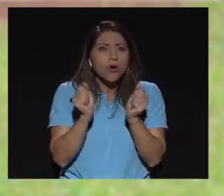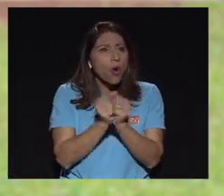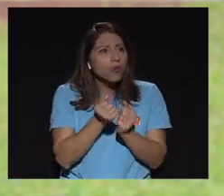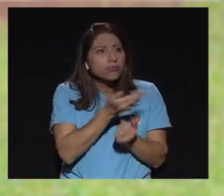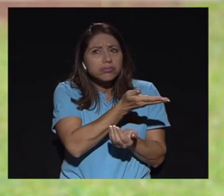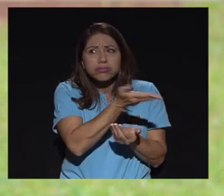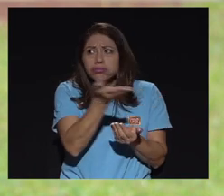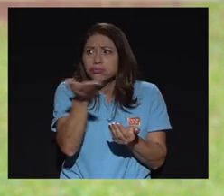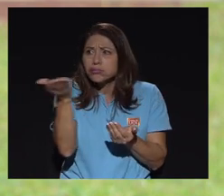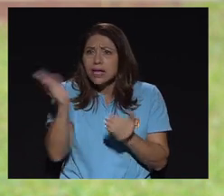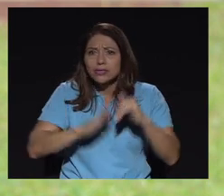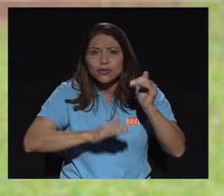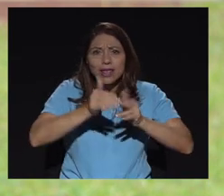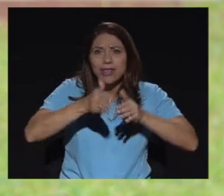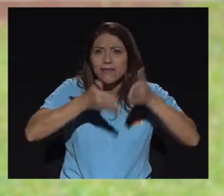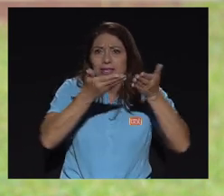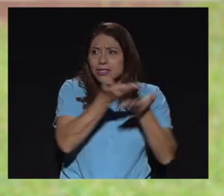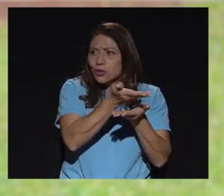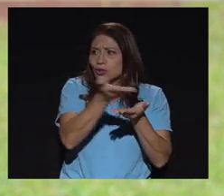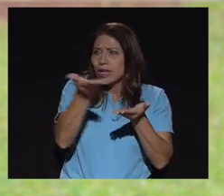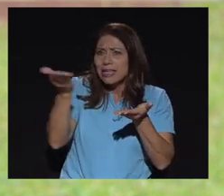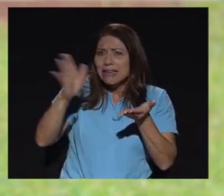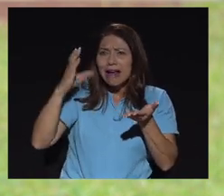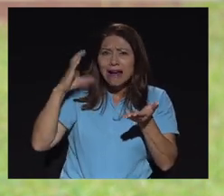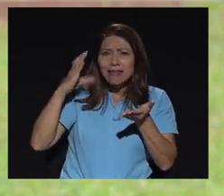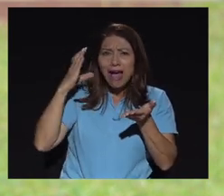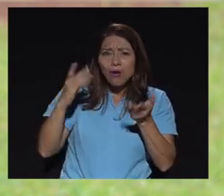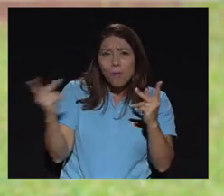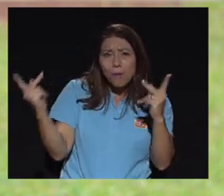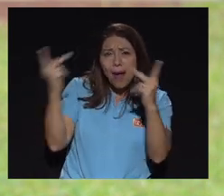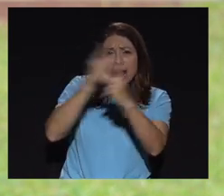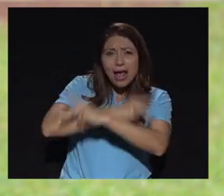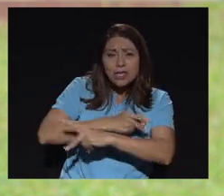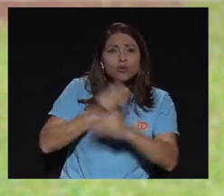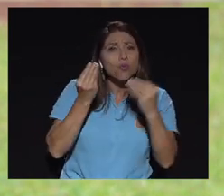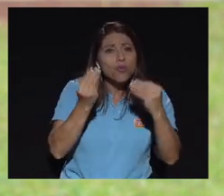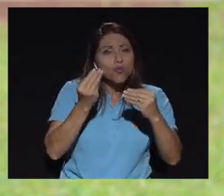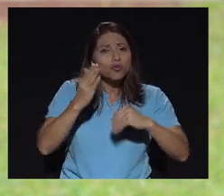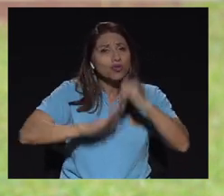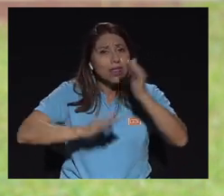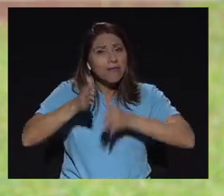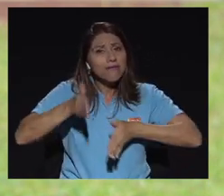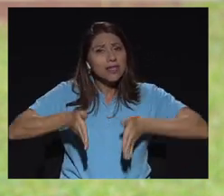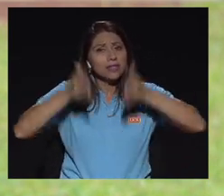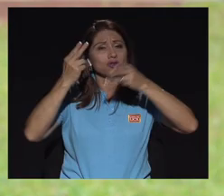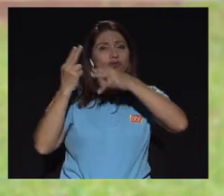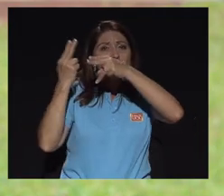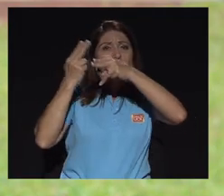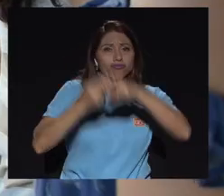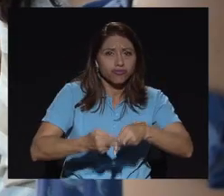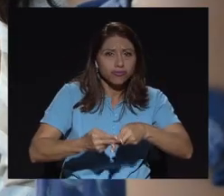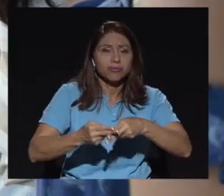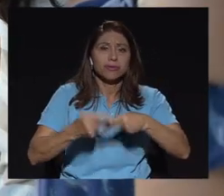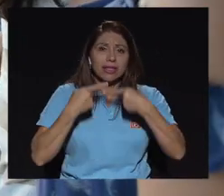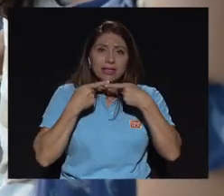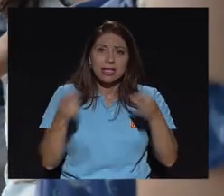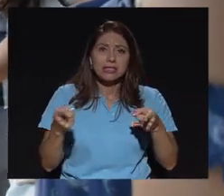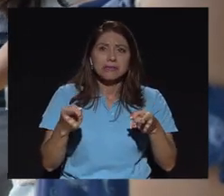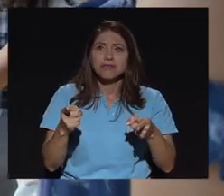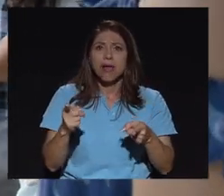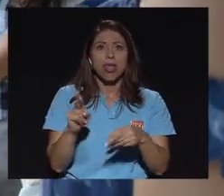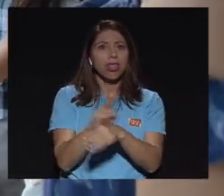edificios y así hay muchos edificios alrededor de Cartago y en Paraíso que son patrimoniales y que no